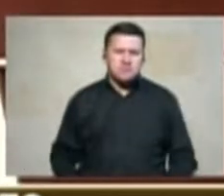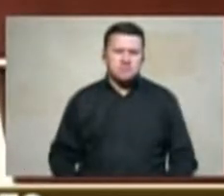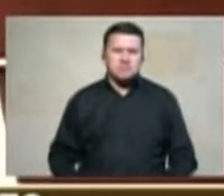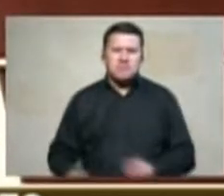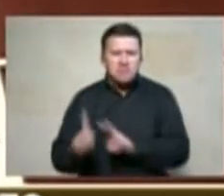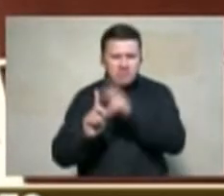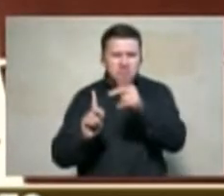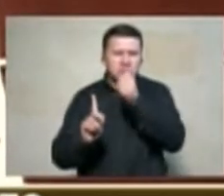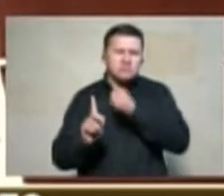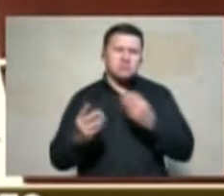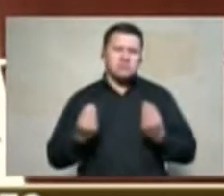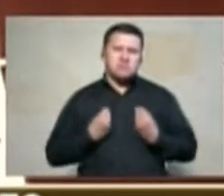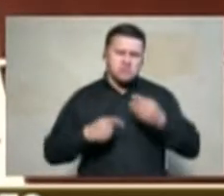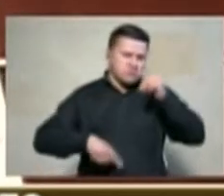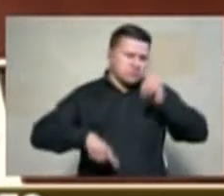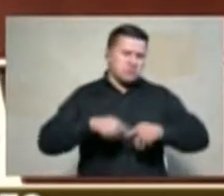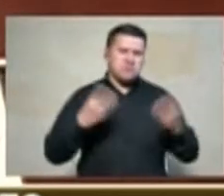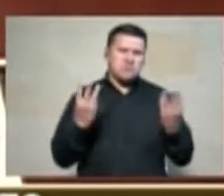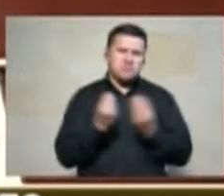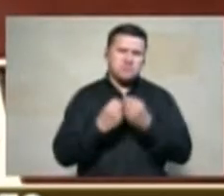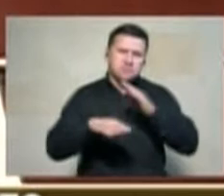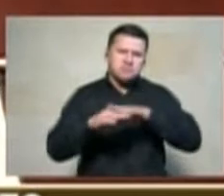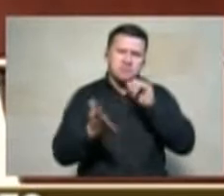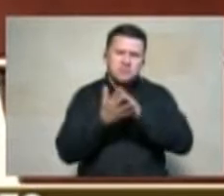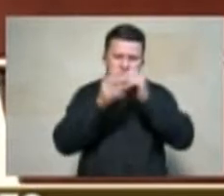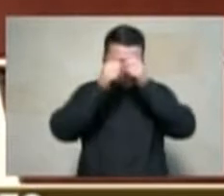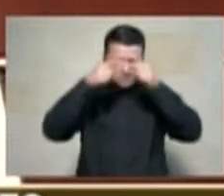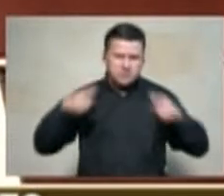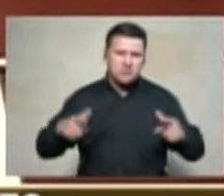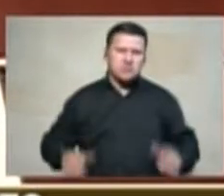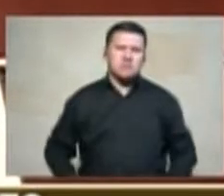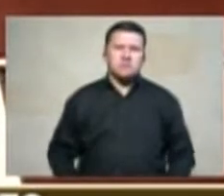que estamos viviendo ya no por los grupos sino por el mismo Estado